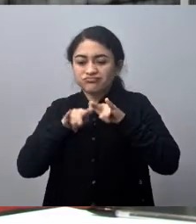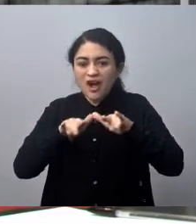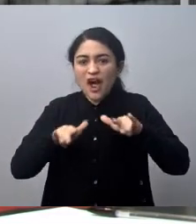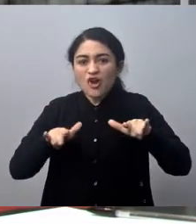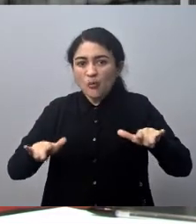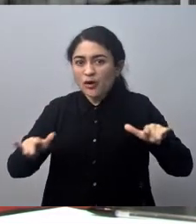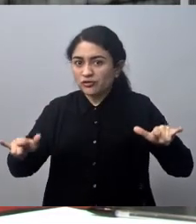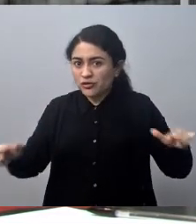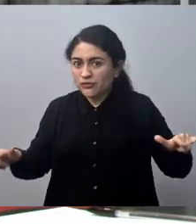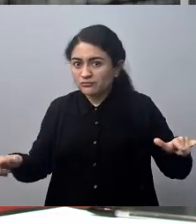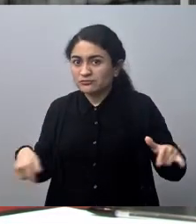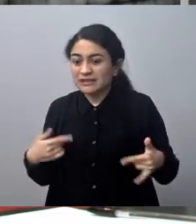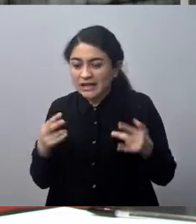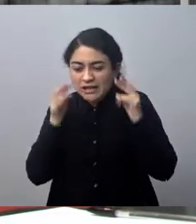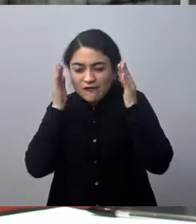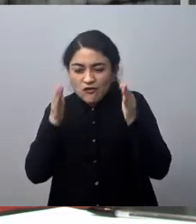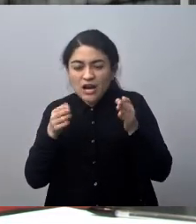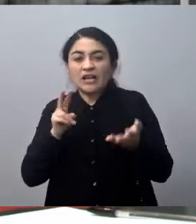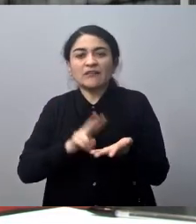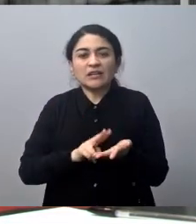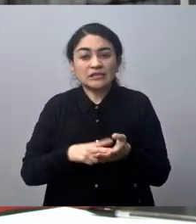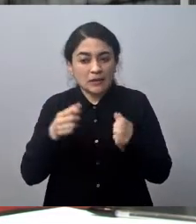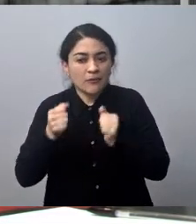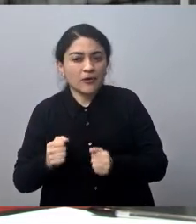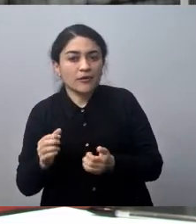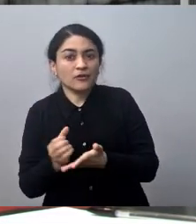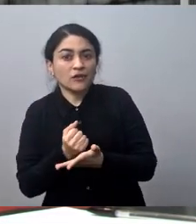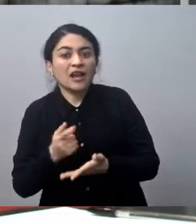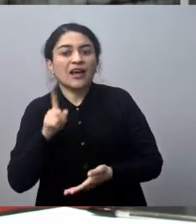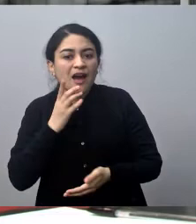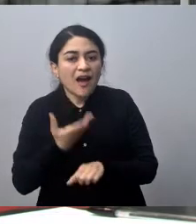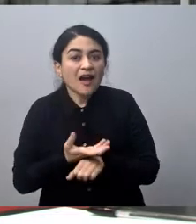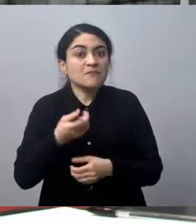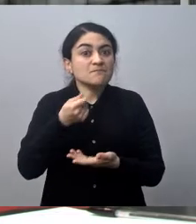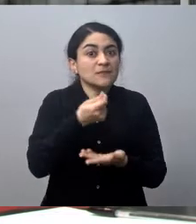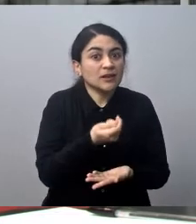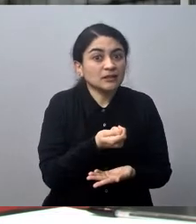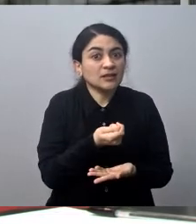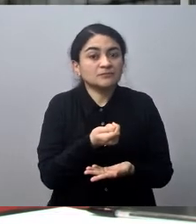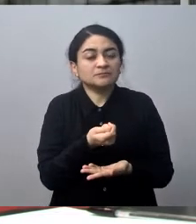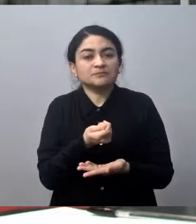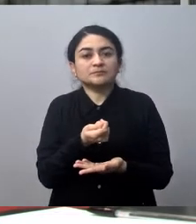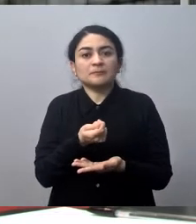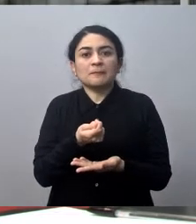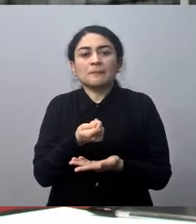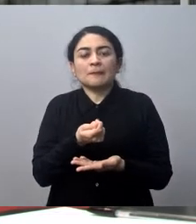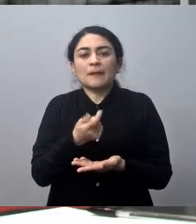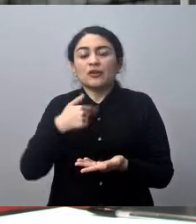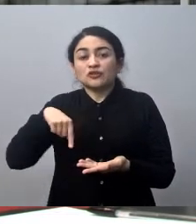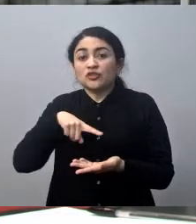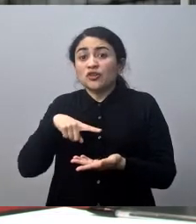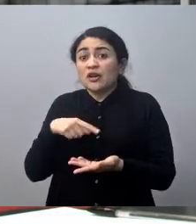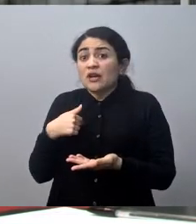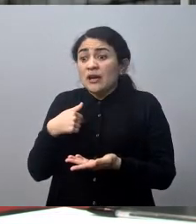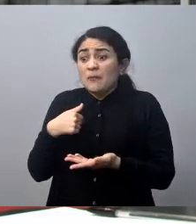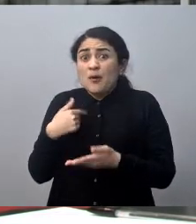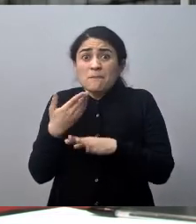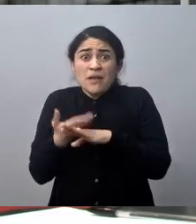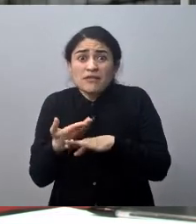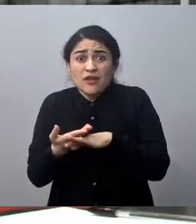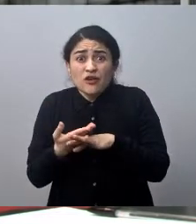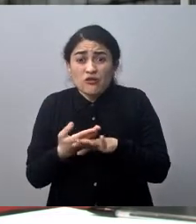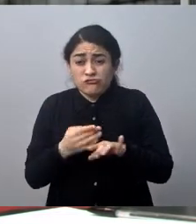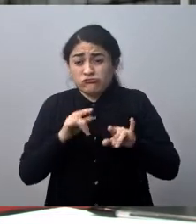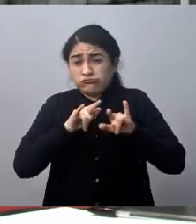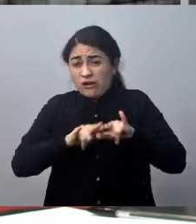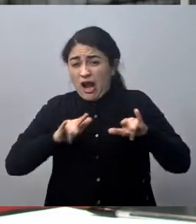colocarla en la realidad. ¿Está la plata para hacerlo? Nosotros hemos pedido que no queremos un aeropuerto internacional